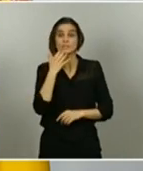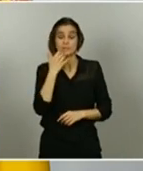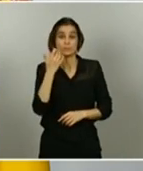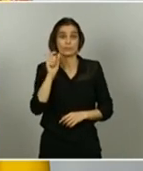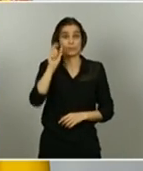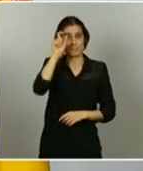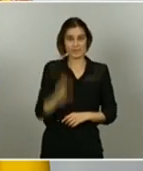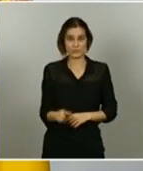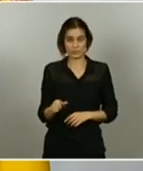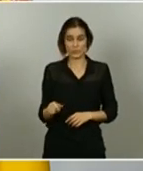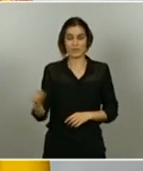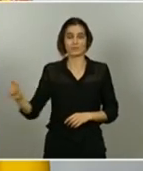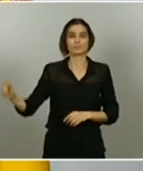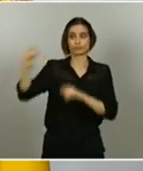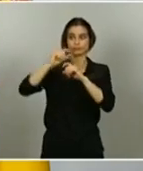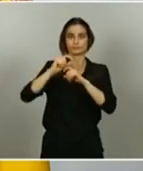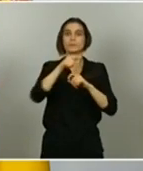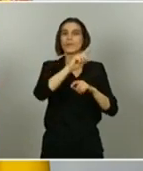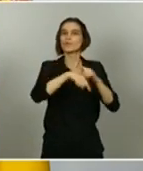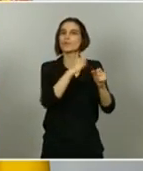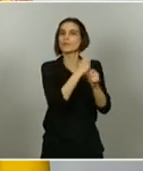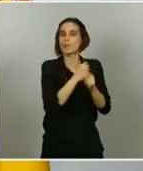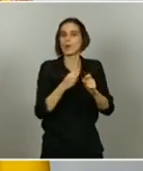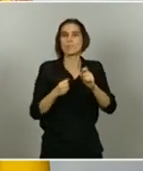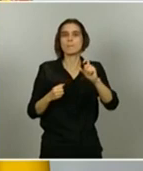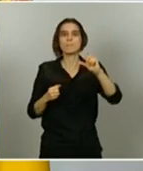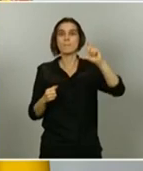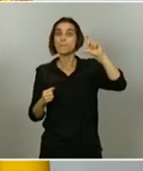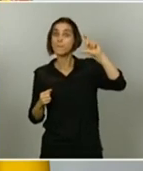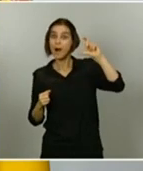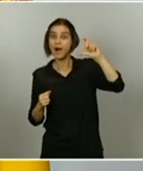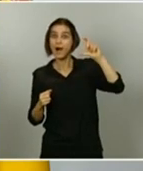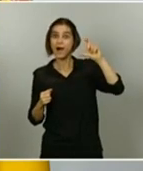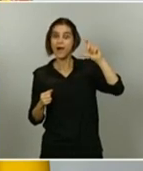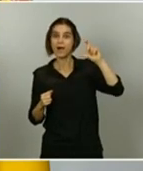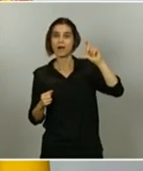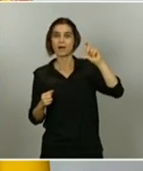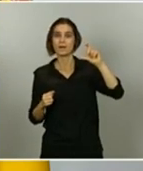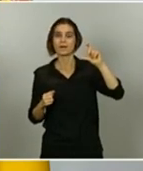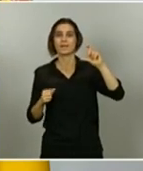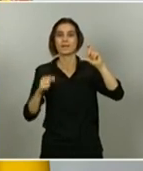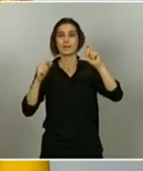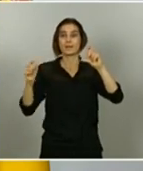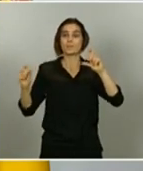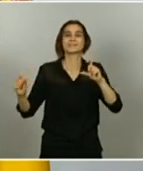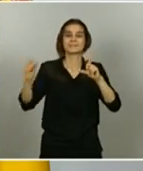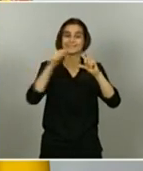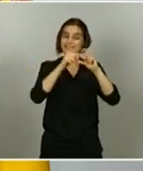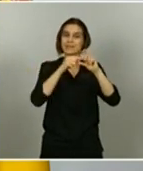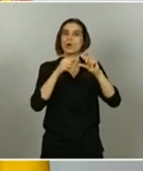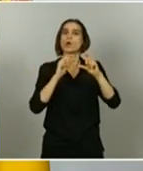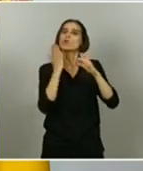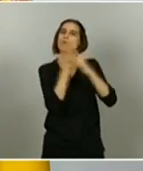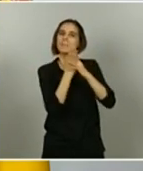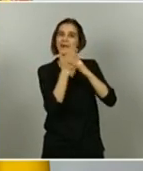incrementa sus ingresos laborales, una parte de esos ingresos no van a computar para el cálculo de la prestación. Para que todo el mundo lo entienda,